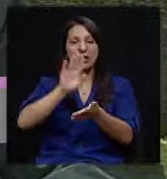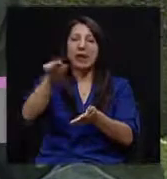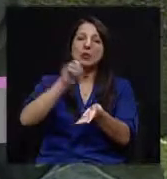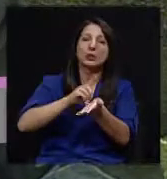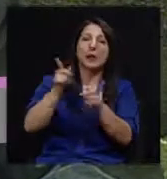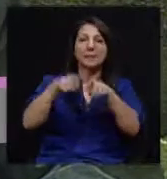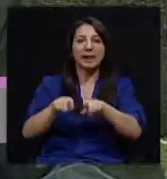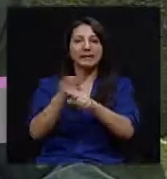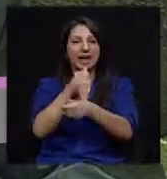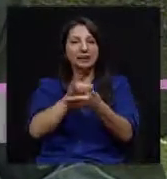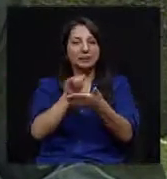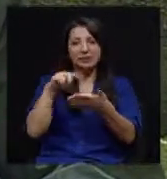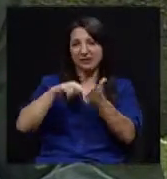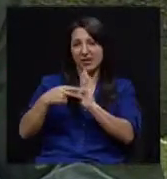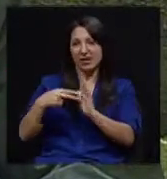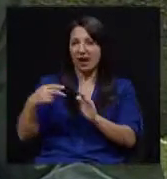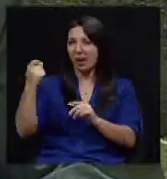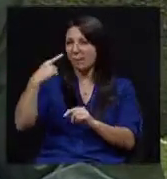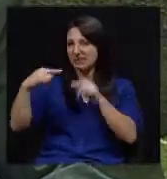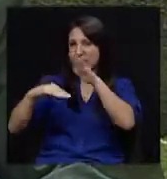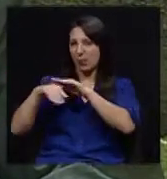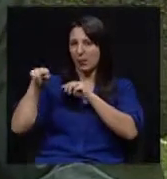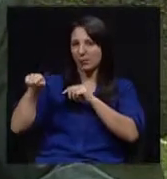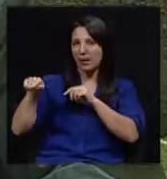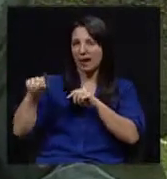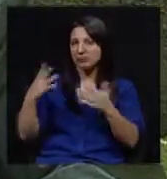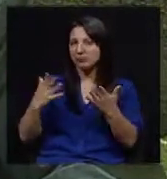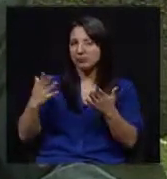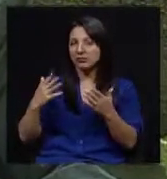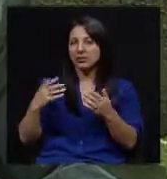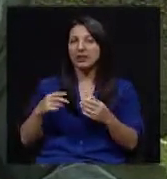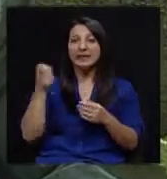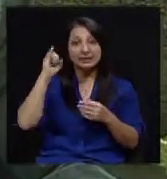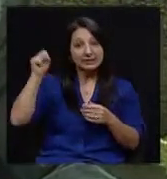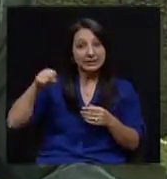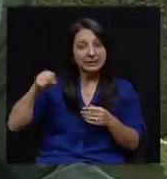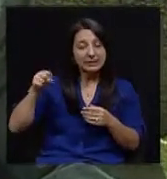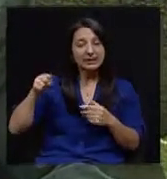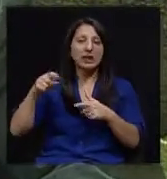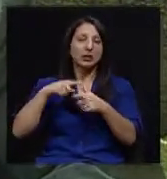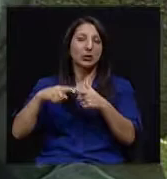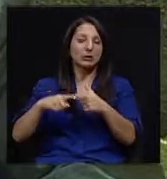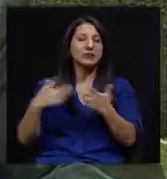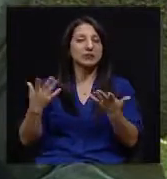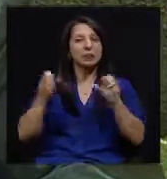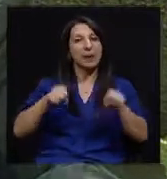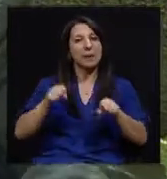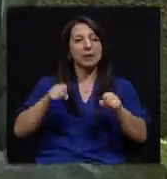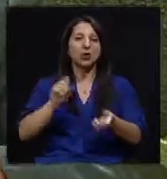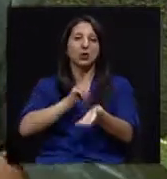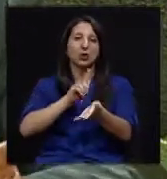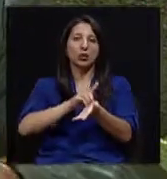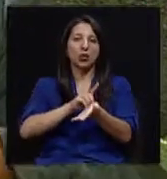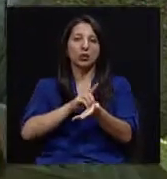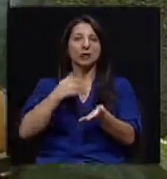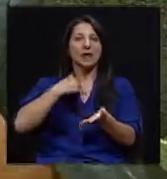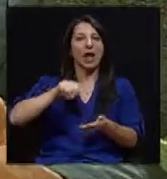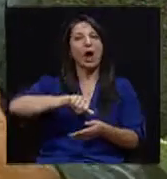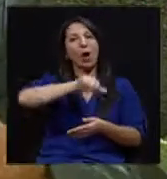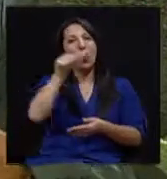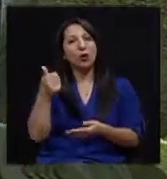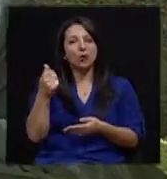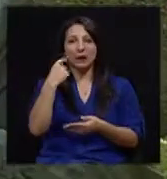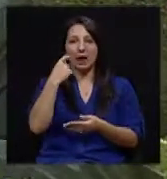pasando tal cosa, ¿será esto un efecto adverso al medicamento? Si es un efecto adverso al medicamento, probablemente el médico tenga otros recursos,